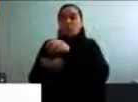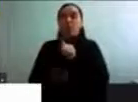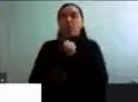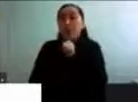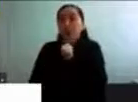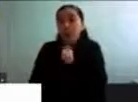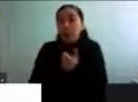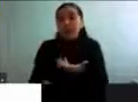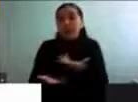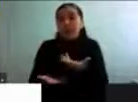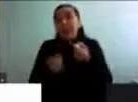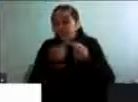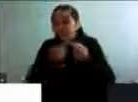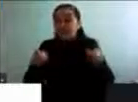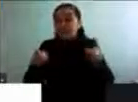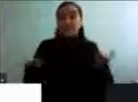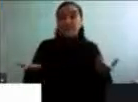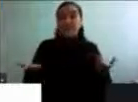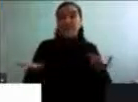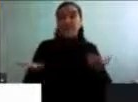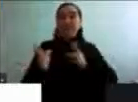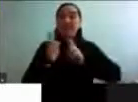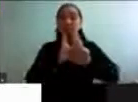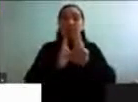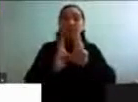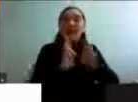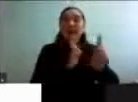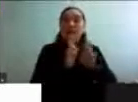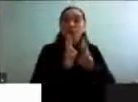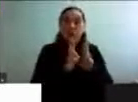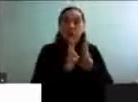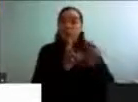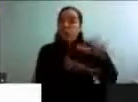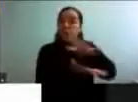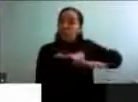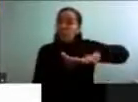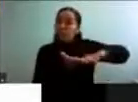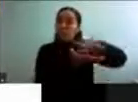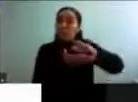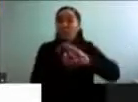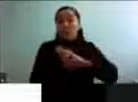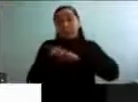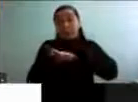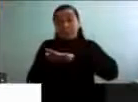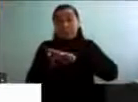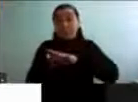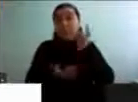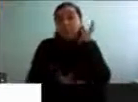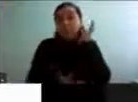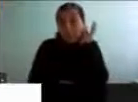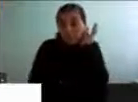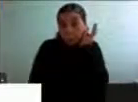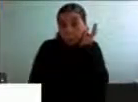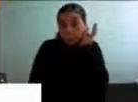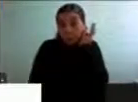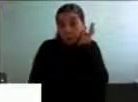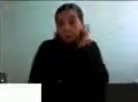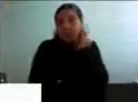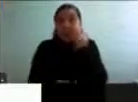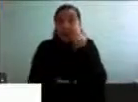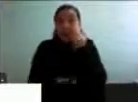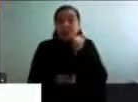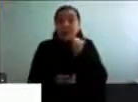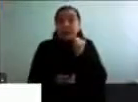también en nuestra interacción con ese entorno. Por ejemplo, las mujeres, generalmente, nos sentimos mucho más